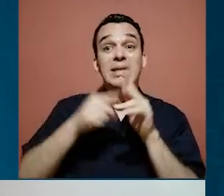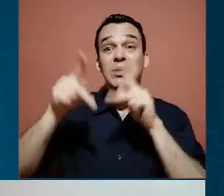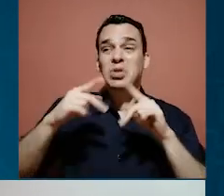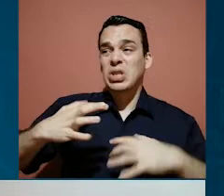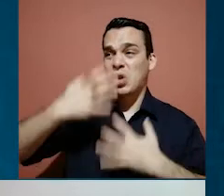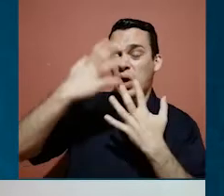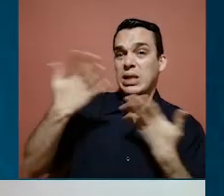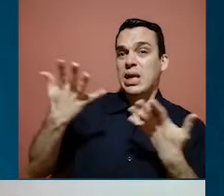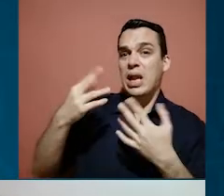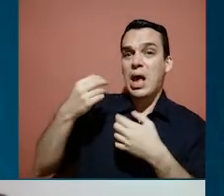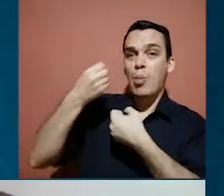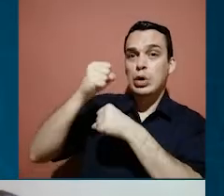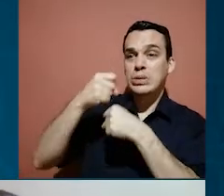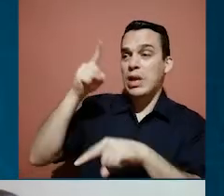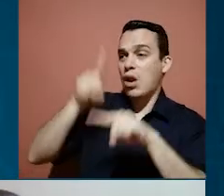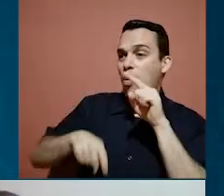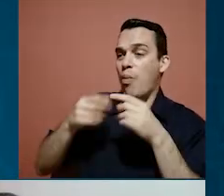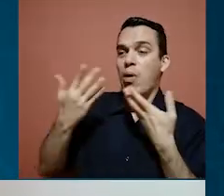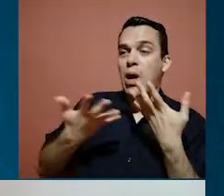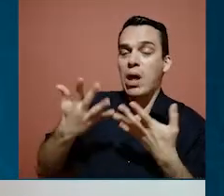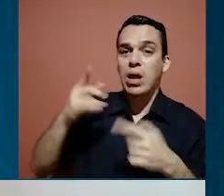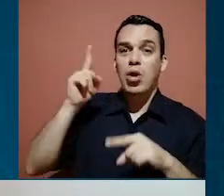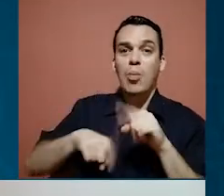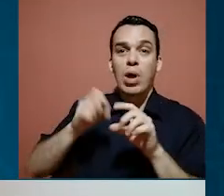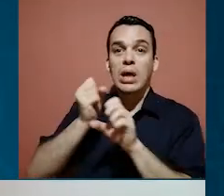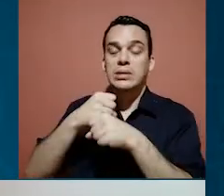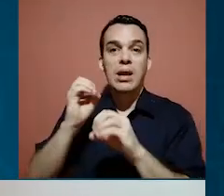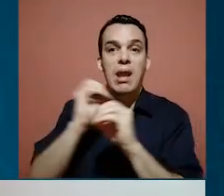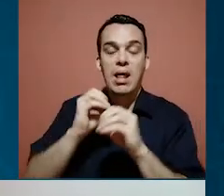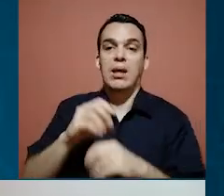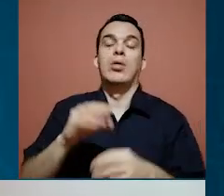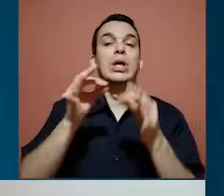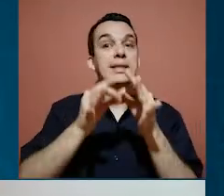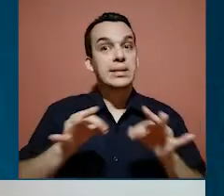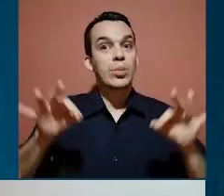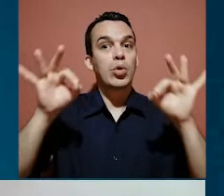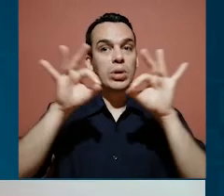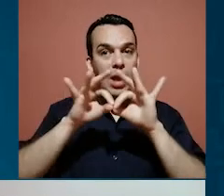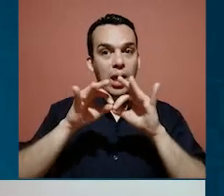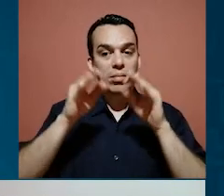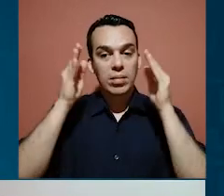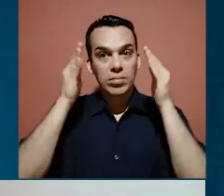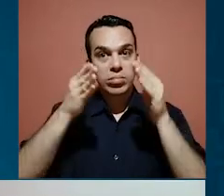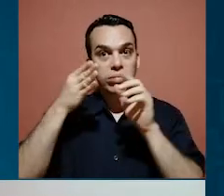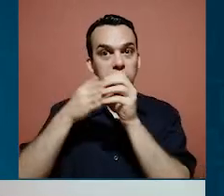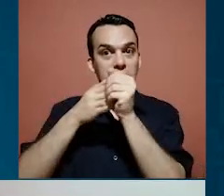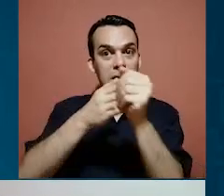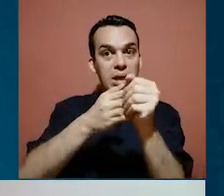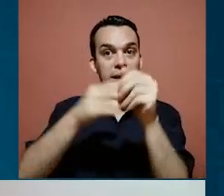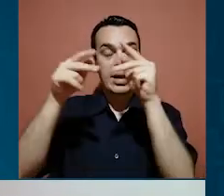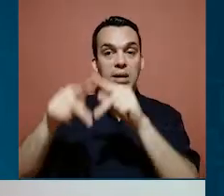A veces la gente se molesta y dice, bueno, es que la Municipalidad tal vez no acudió, no es que no podemos hacer nada. Entonces es importante dirigir a la